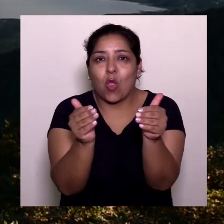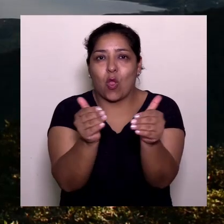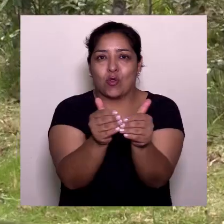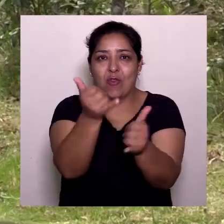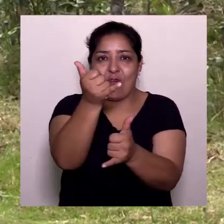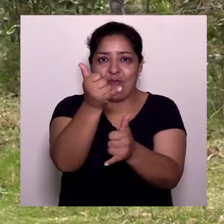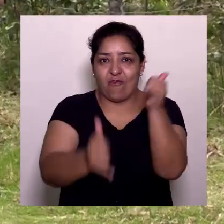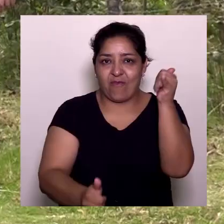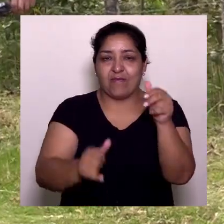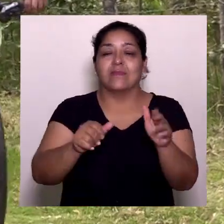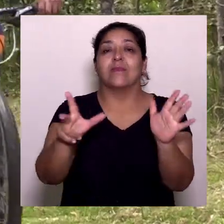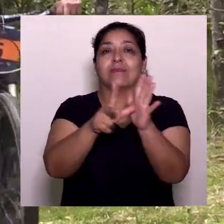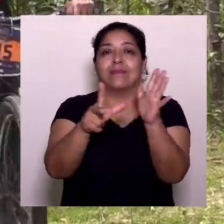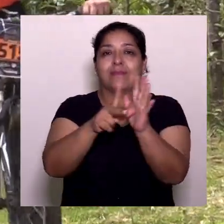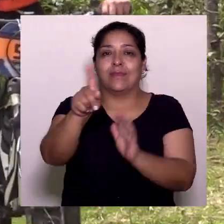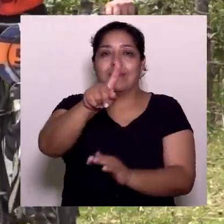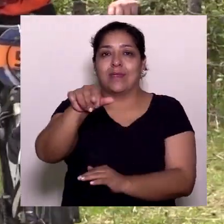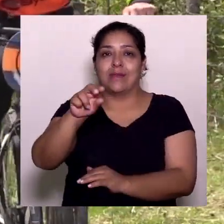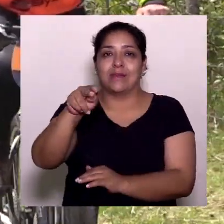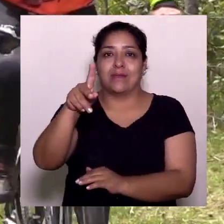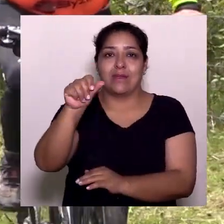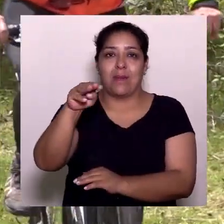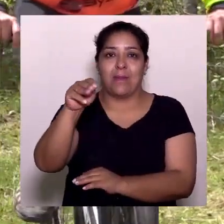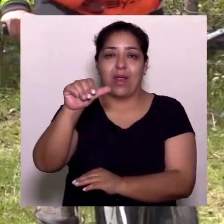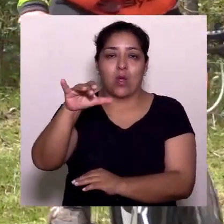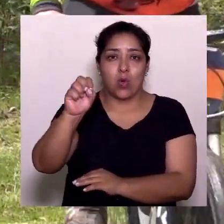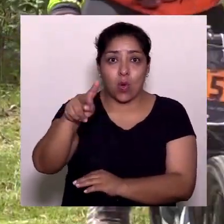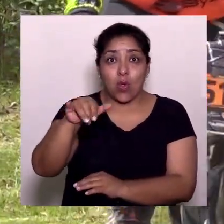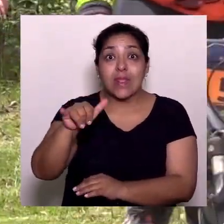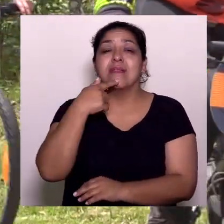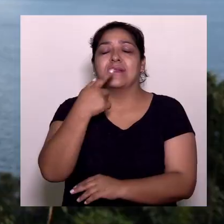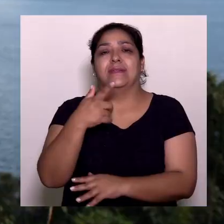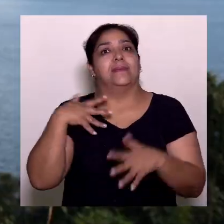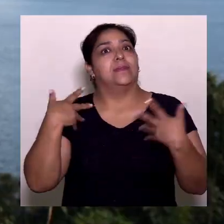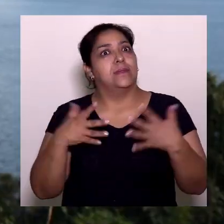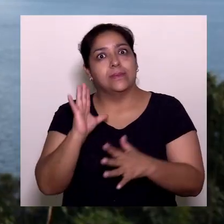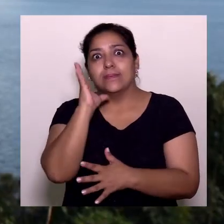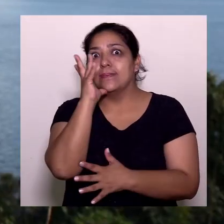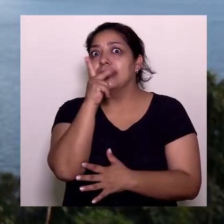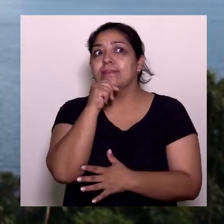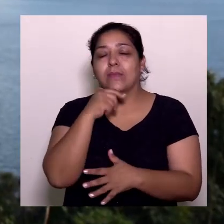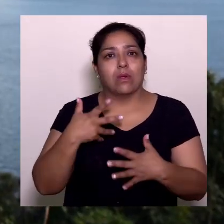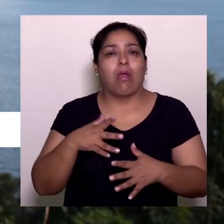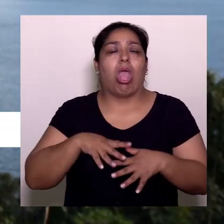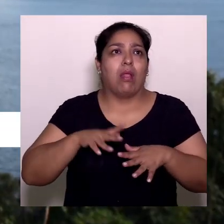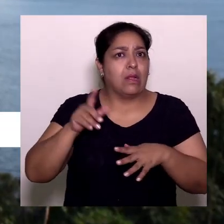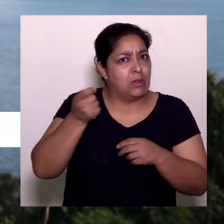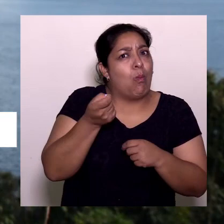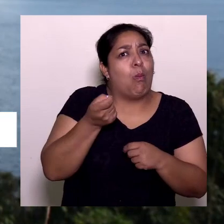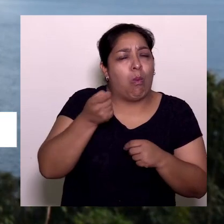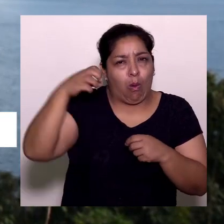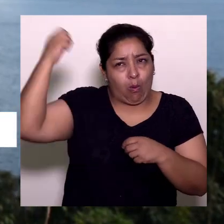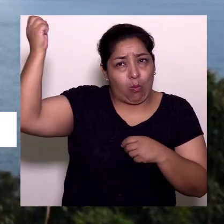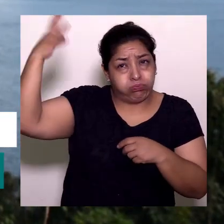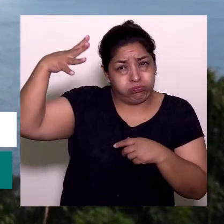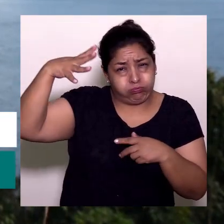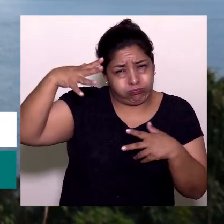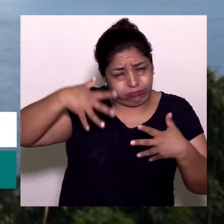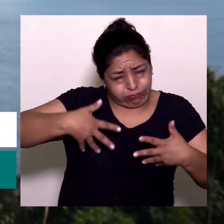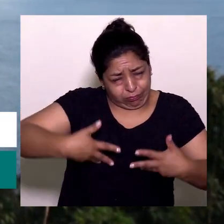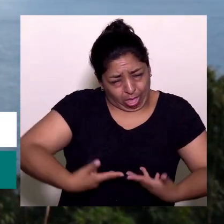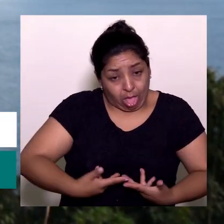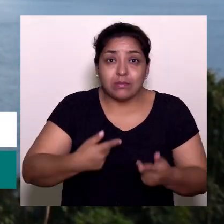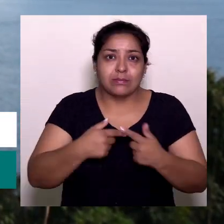y terminaron en el Hotel Sindamanoide El Encano. Paisajes increíbles también y fue un poquito sofocante por